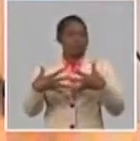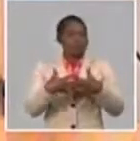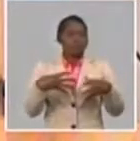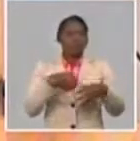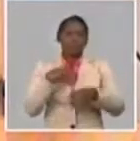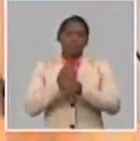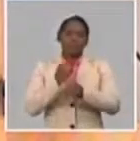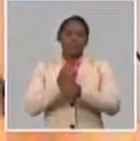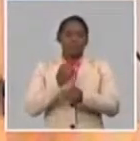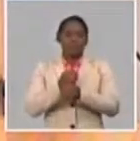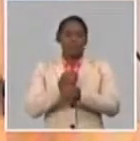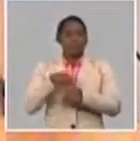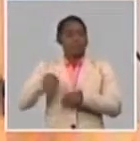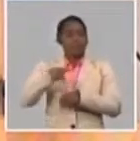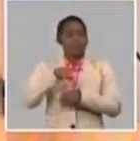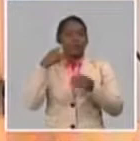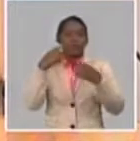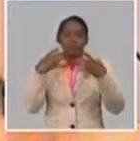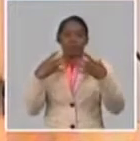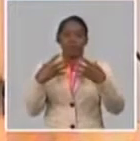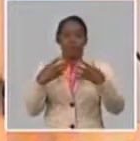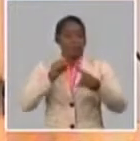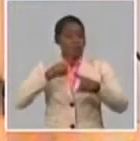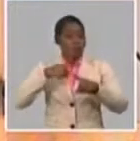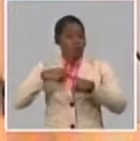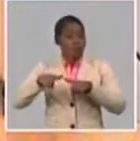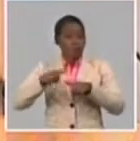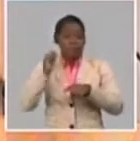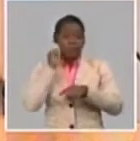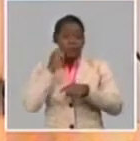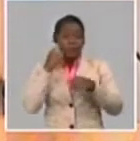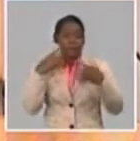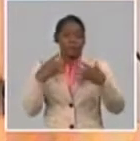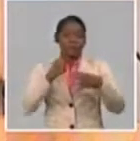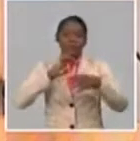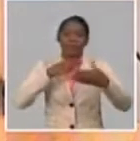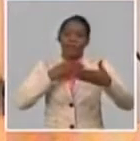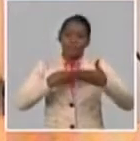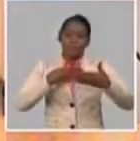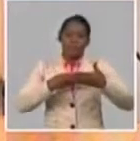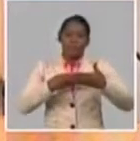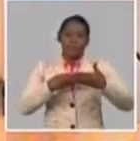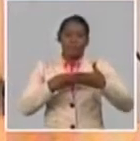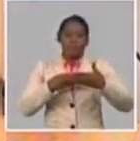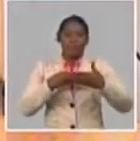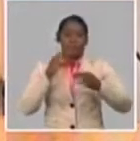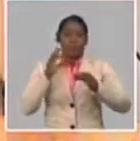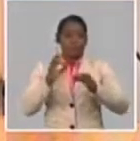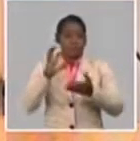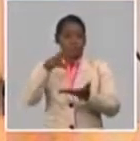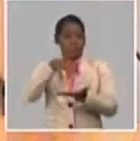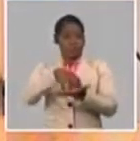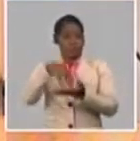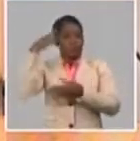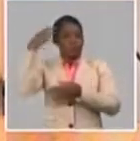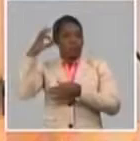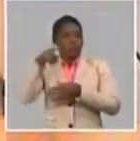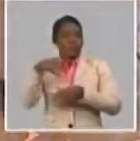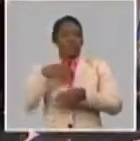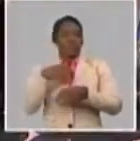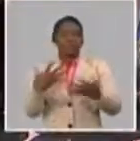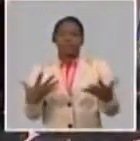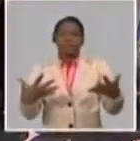Y algo importante es el sector empresarial. La sociedad cubana de psicología tiene vínculos con más de 200 entidades del país.